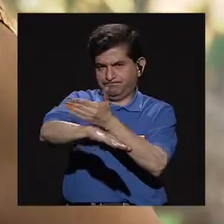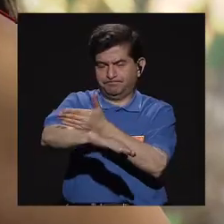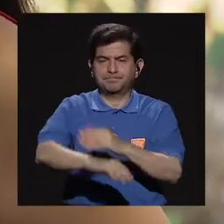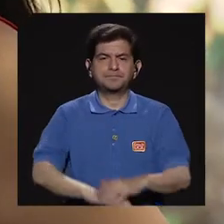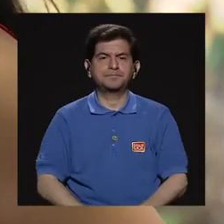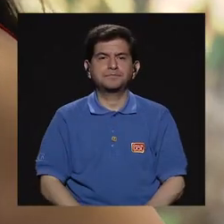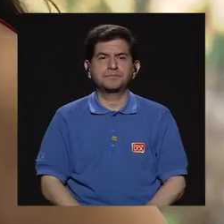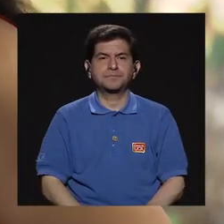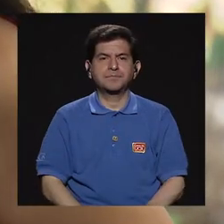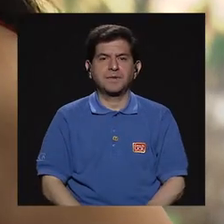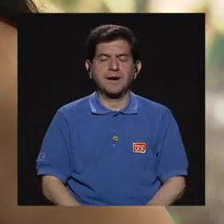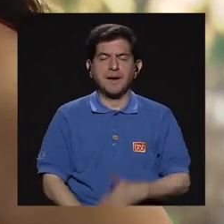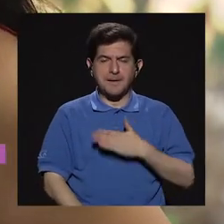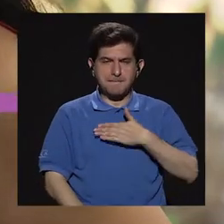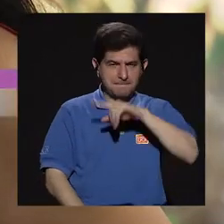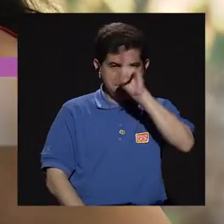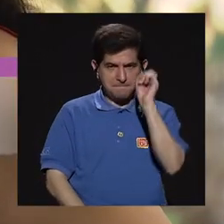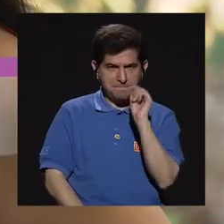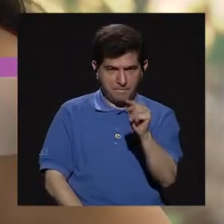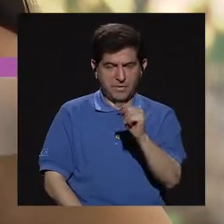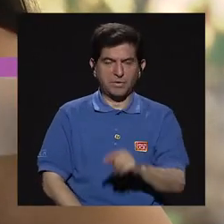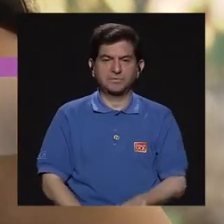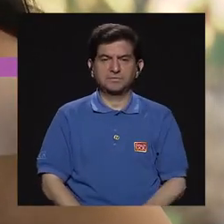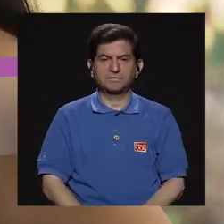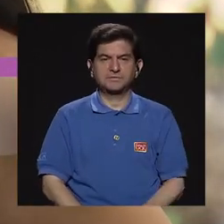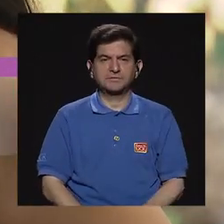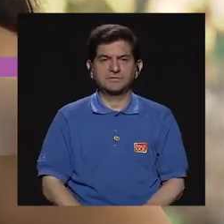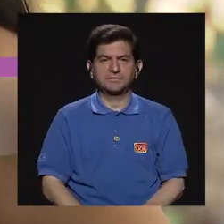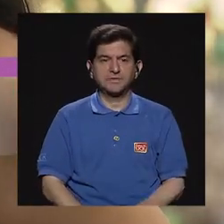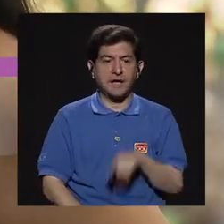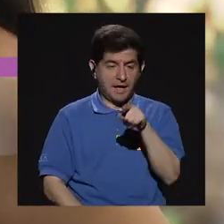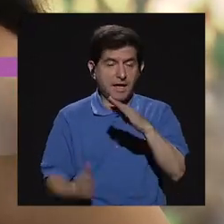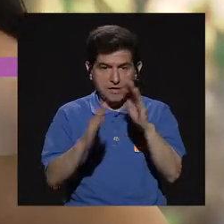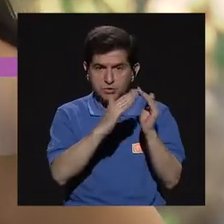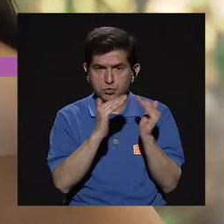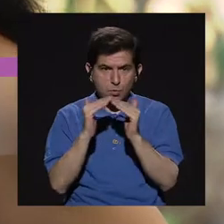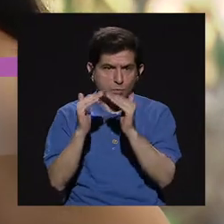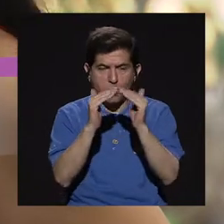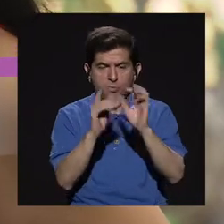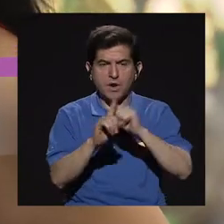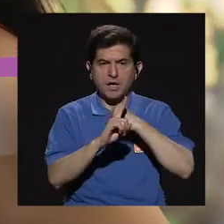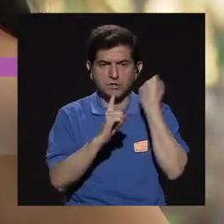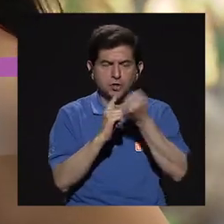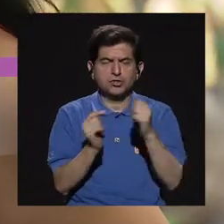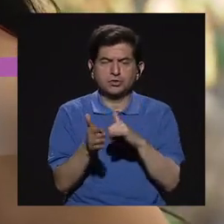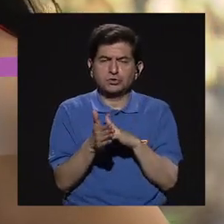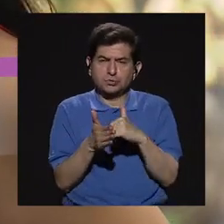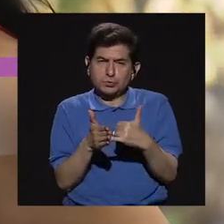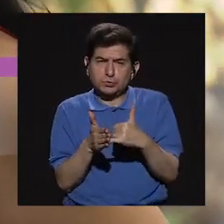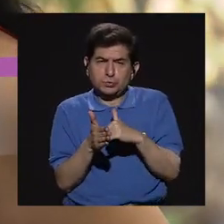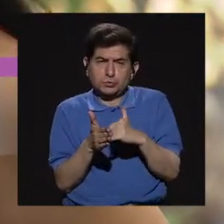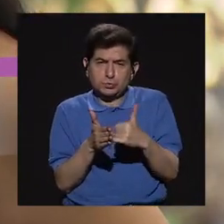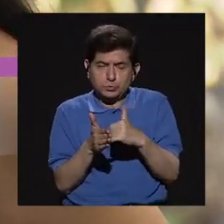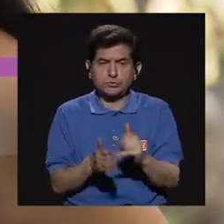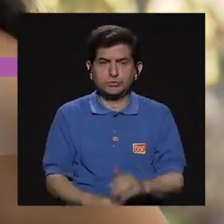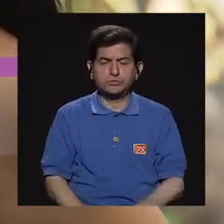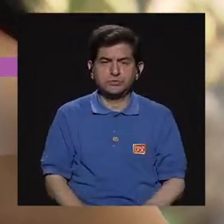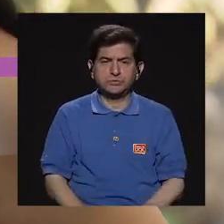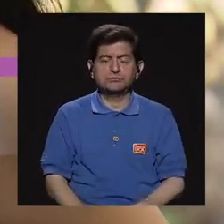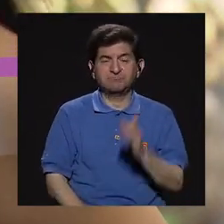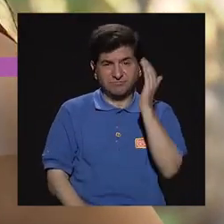Sí, hacia ahí va dirigida mi pregunta. Si bien es cierto, esta es una población en una condición de vulnerabilidad, ¿verdad?